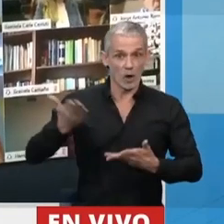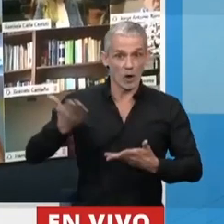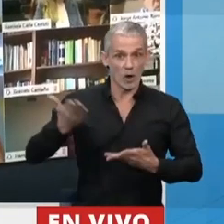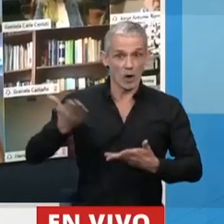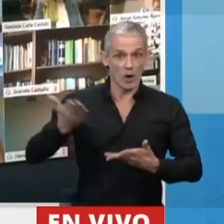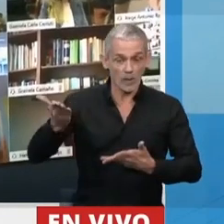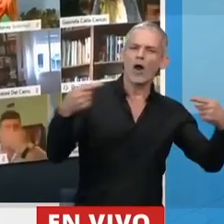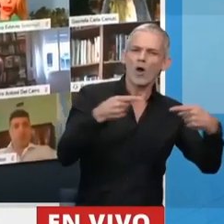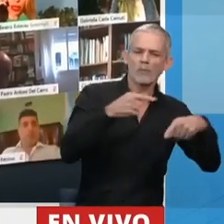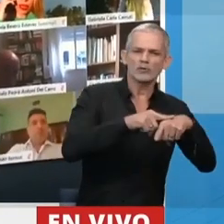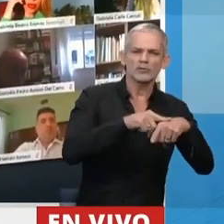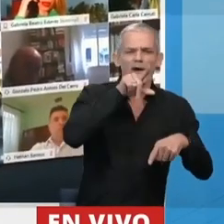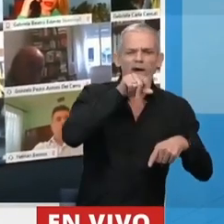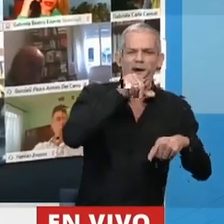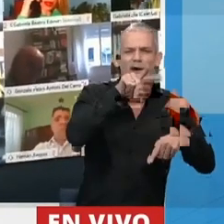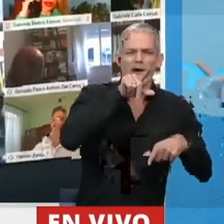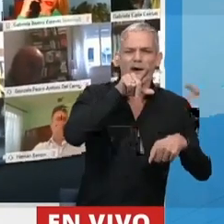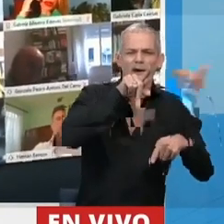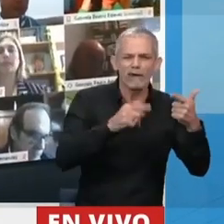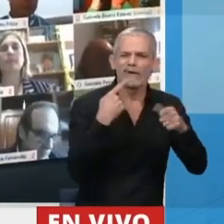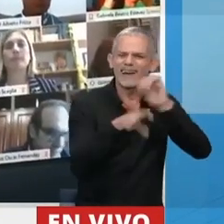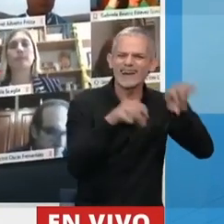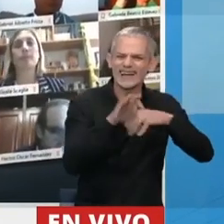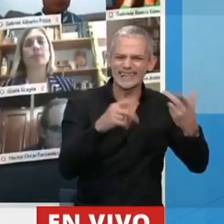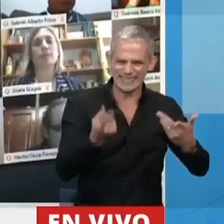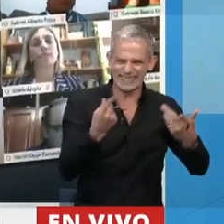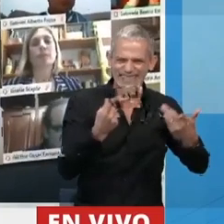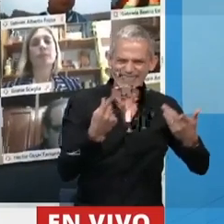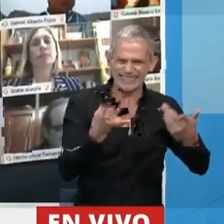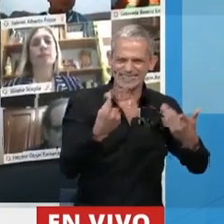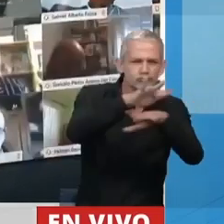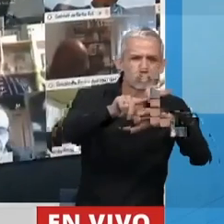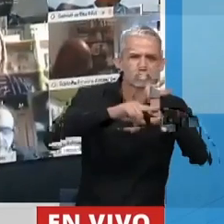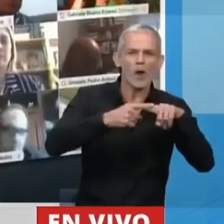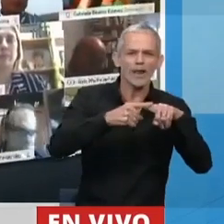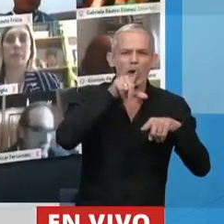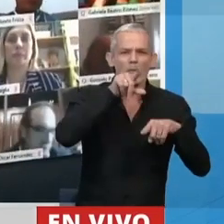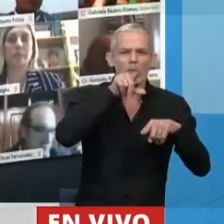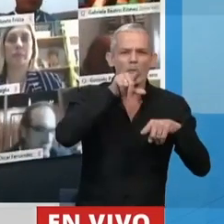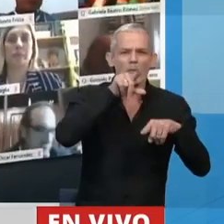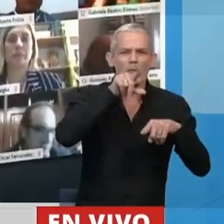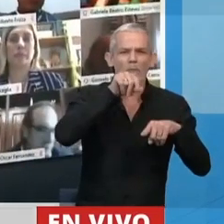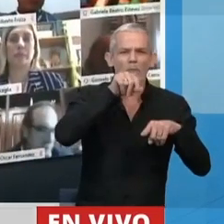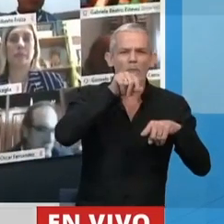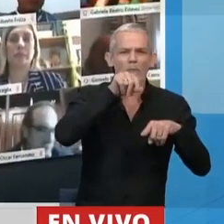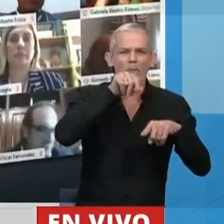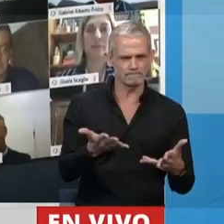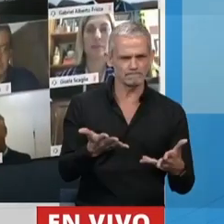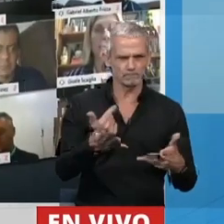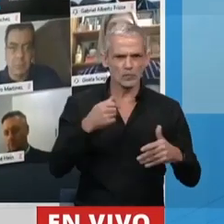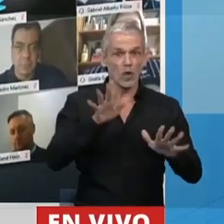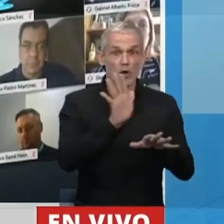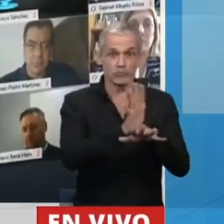oposición twitera, una oposición que hace política por Twitter. Considero que estas palabras